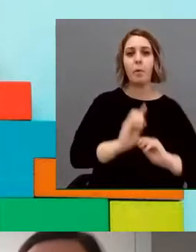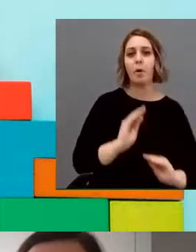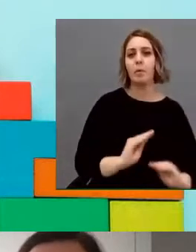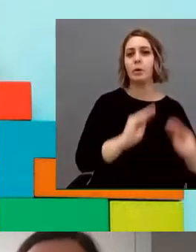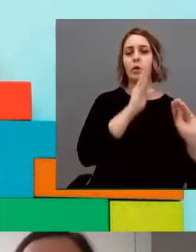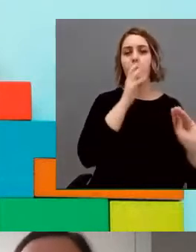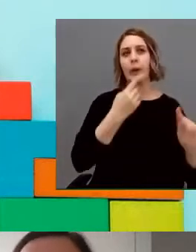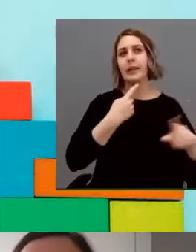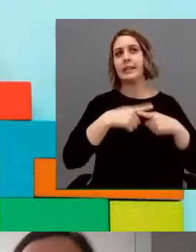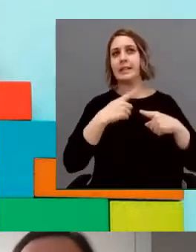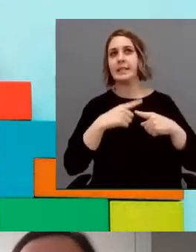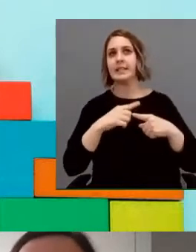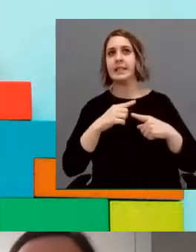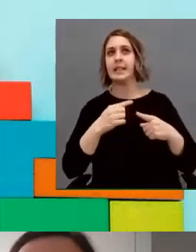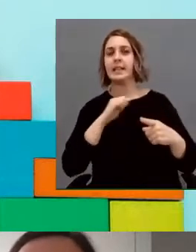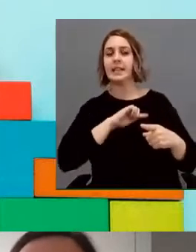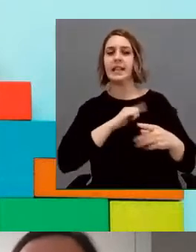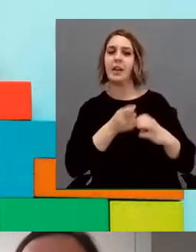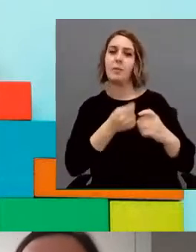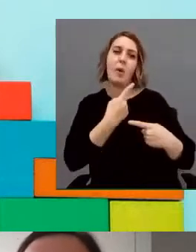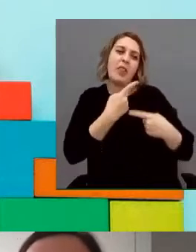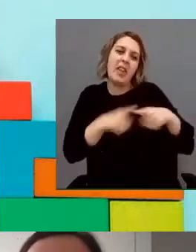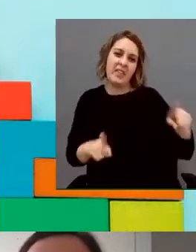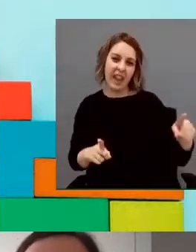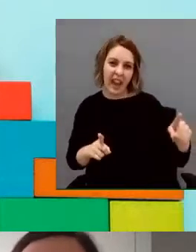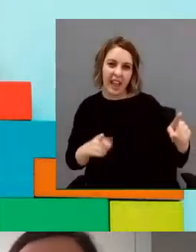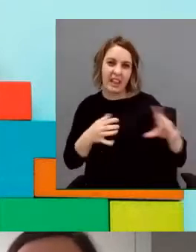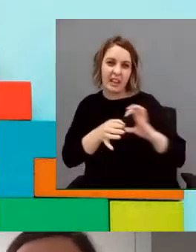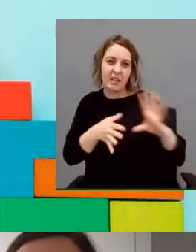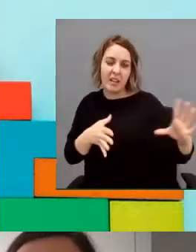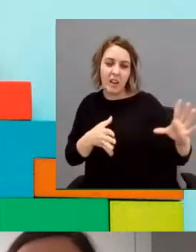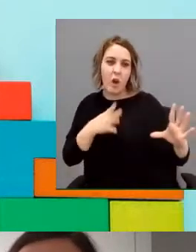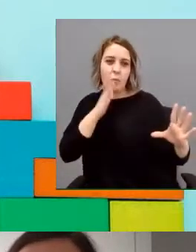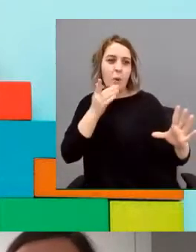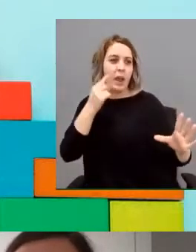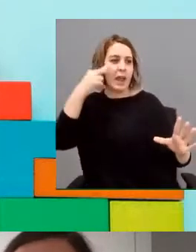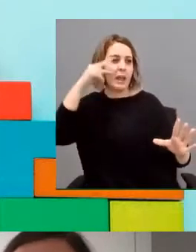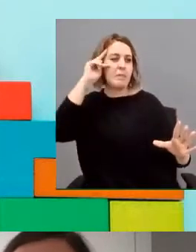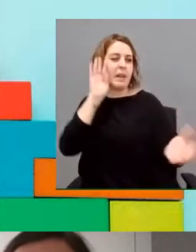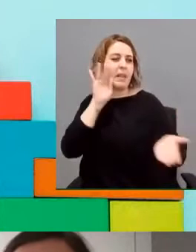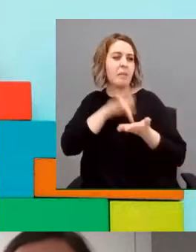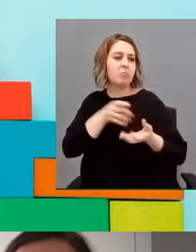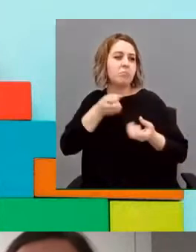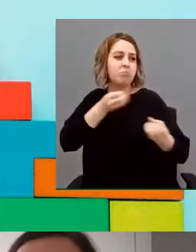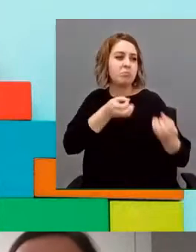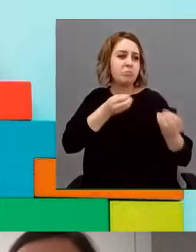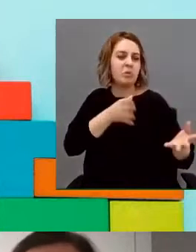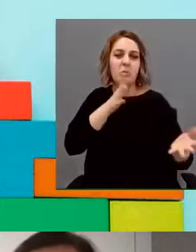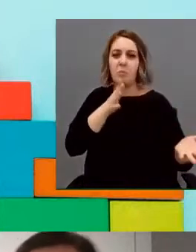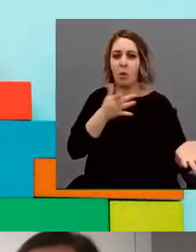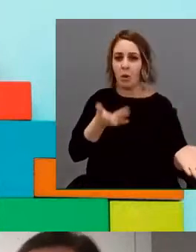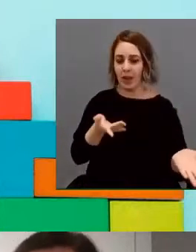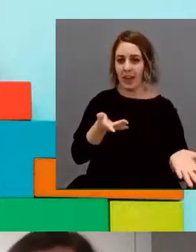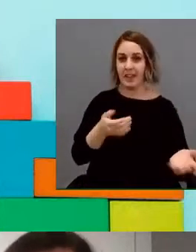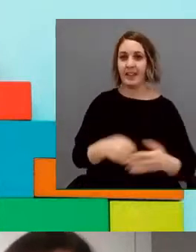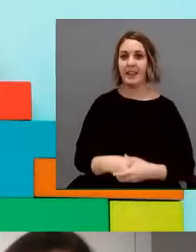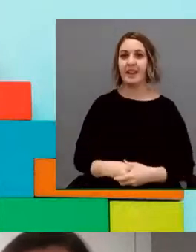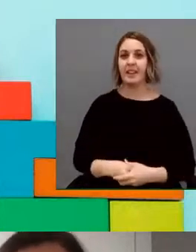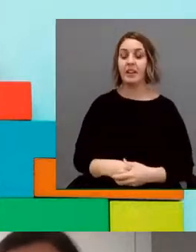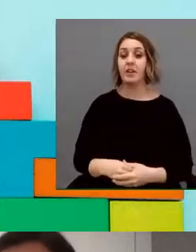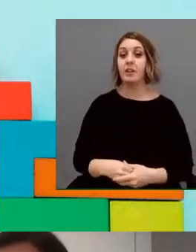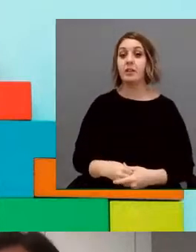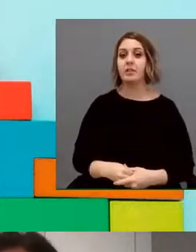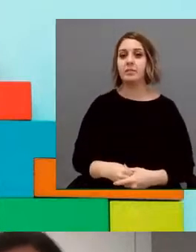diferentes, el porqué de esas experiencias que les había costado mucho. Sobre todo